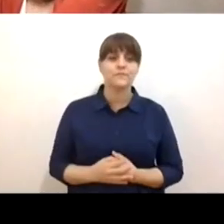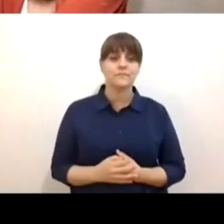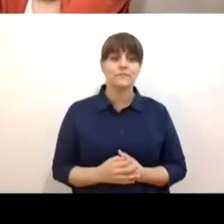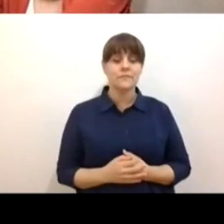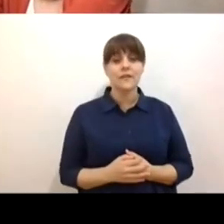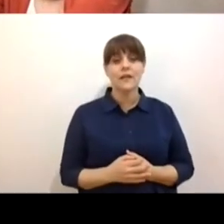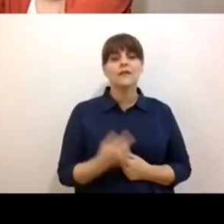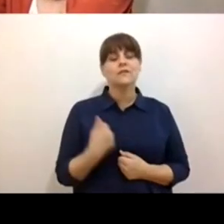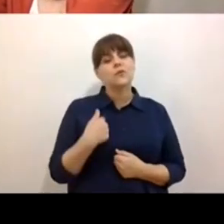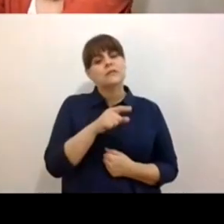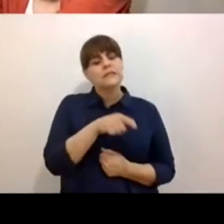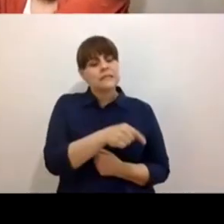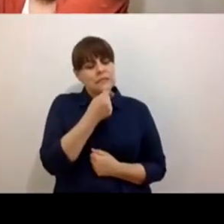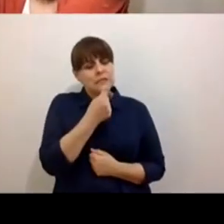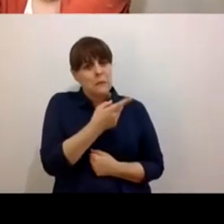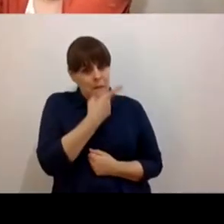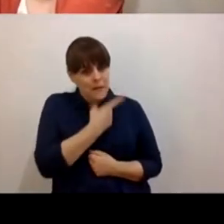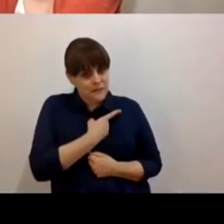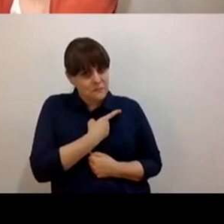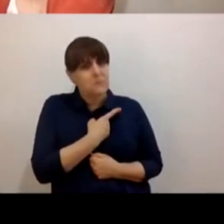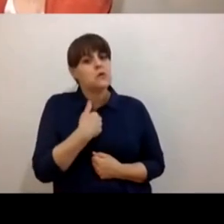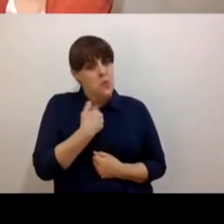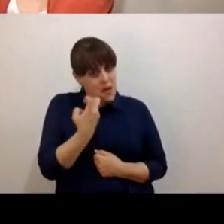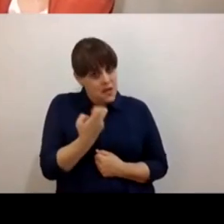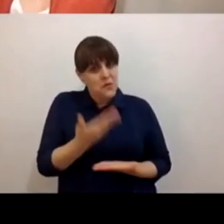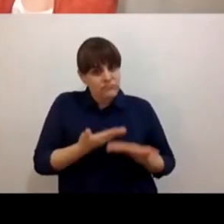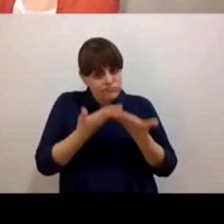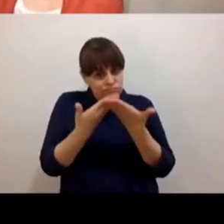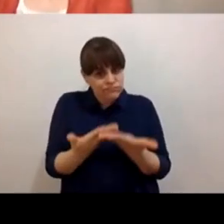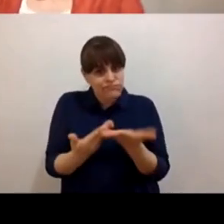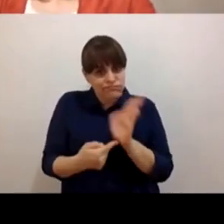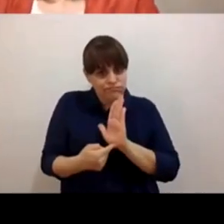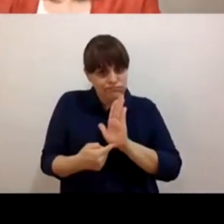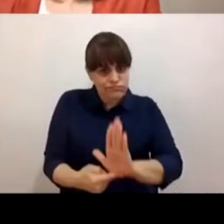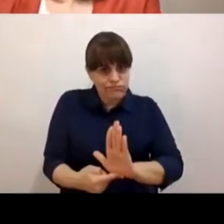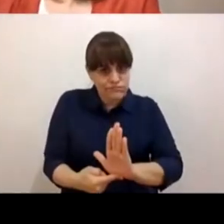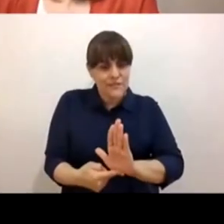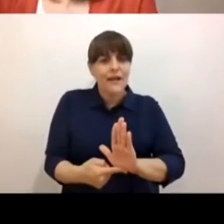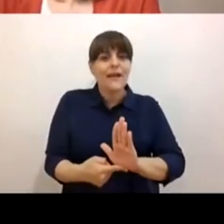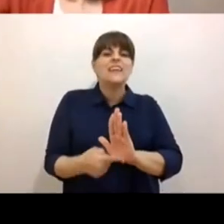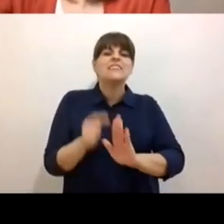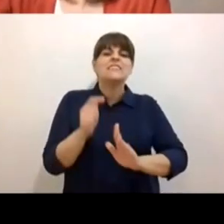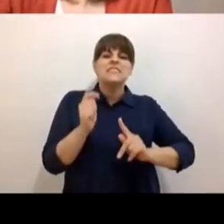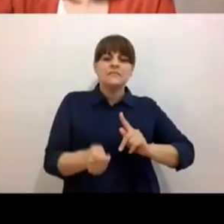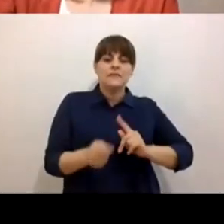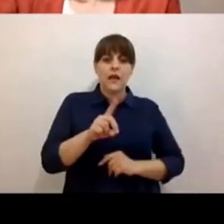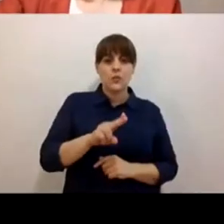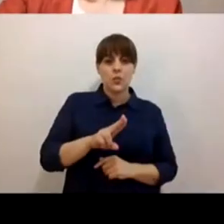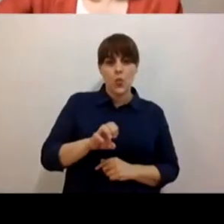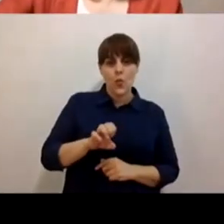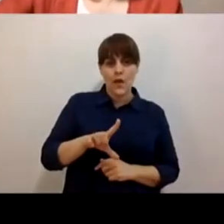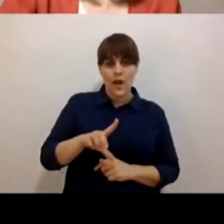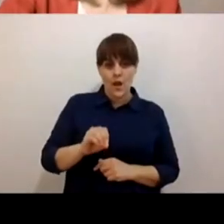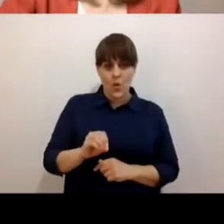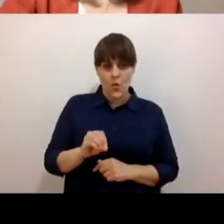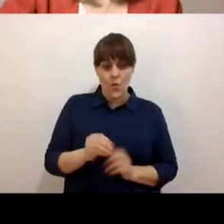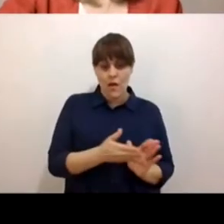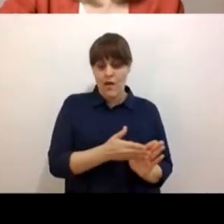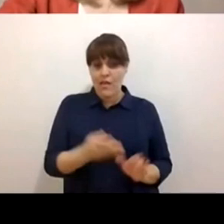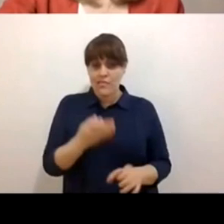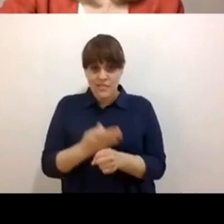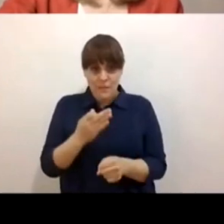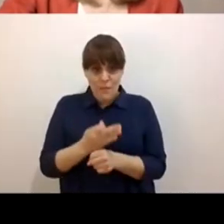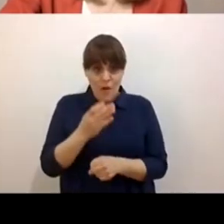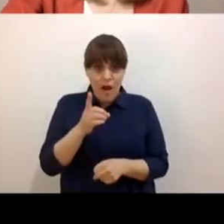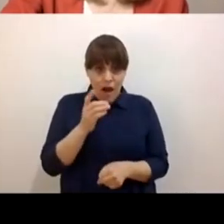la voz de los niños y las niñas algunas de las experiencias del duelo que está enfrentando durante la cuarentena. Más